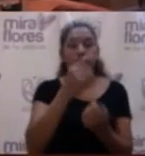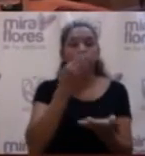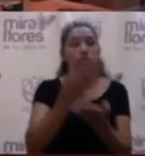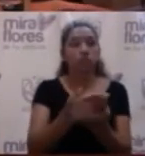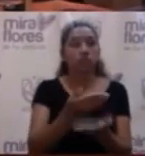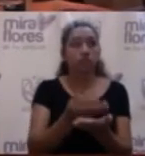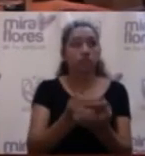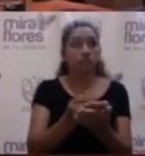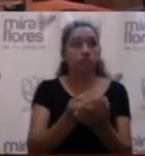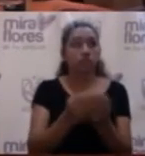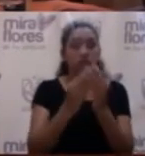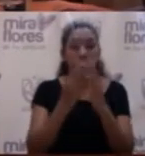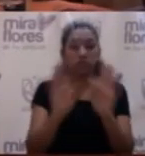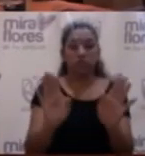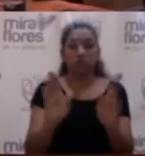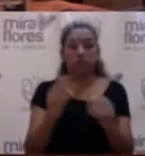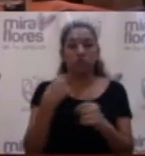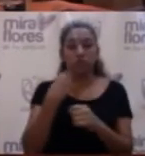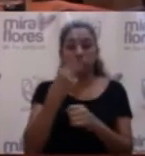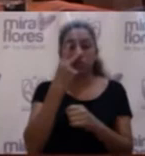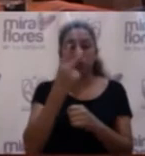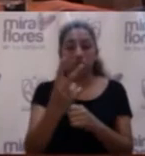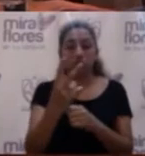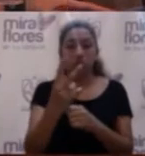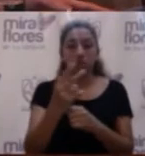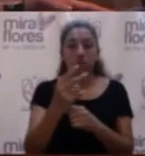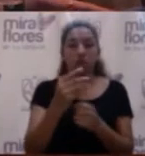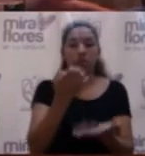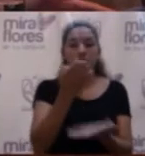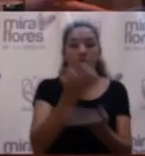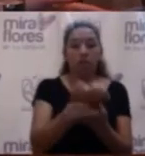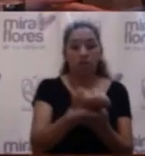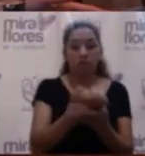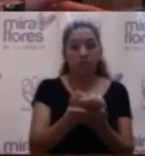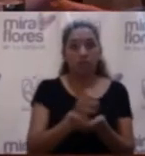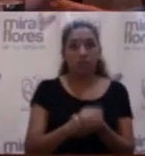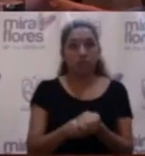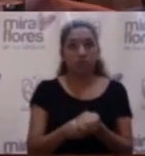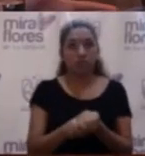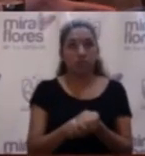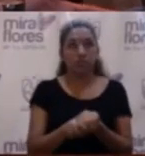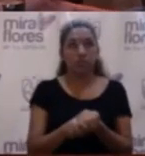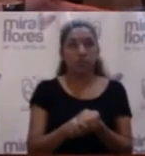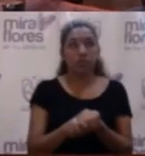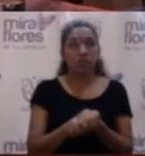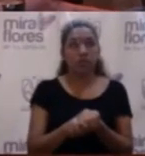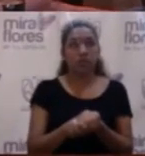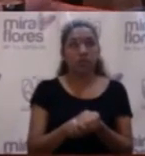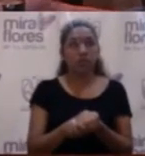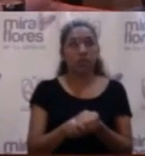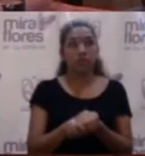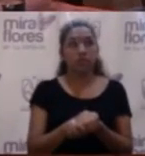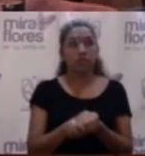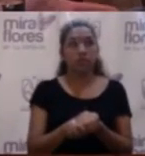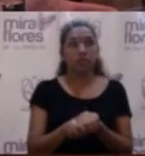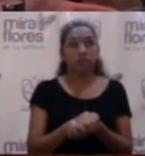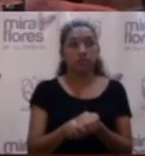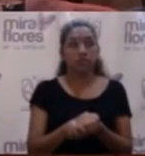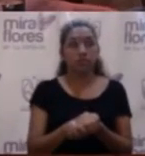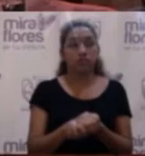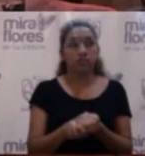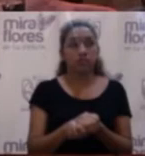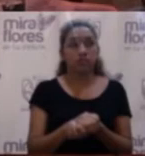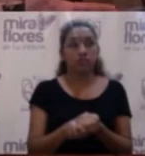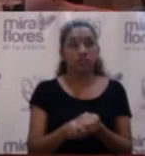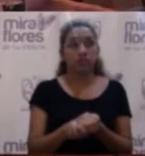inicial de apertura se ha visto en comisión, la Comisión de Economía a la cual presido, y ante todos